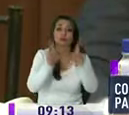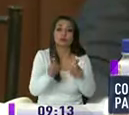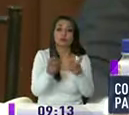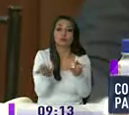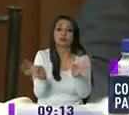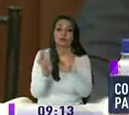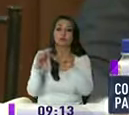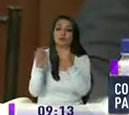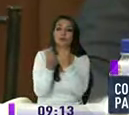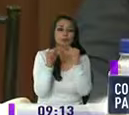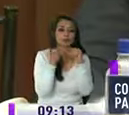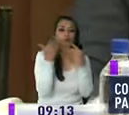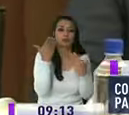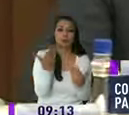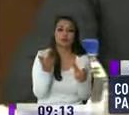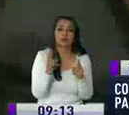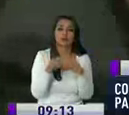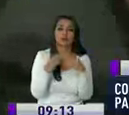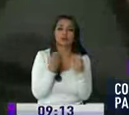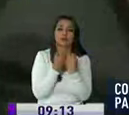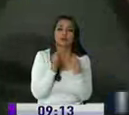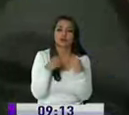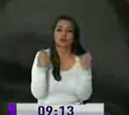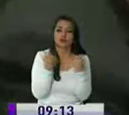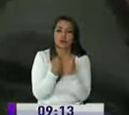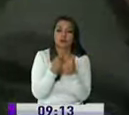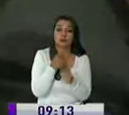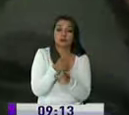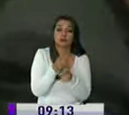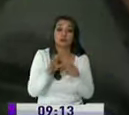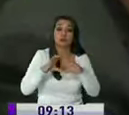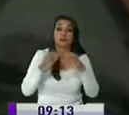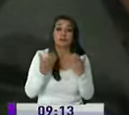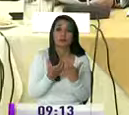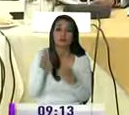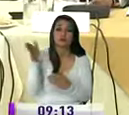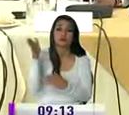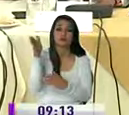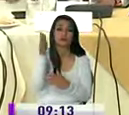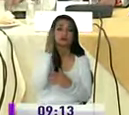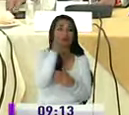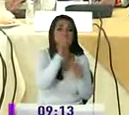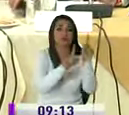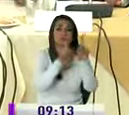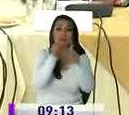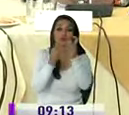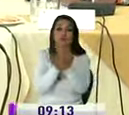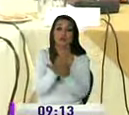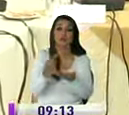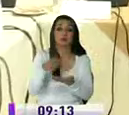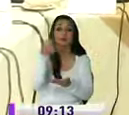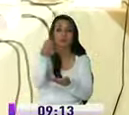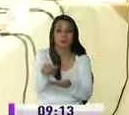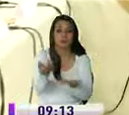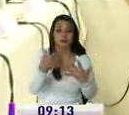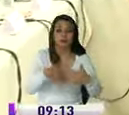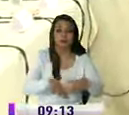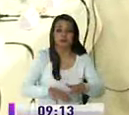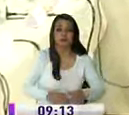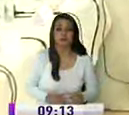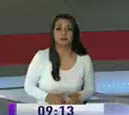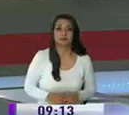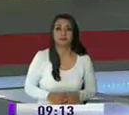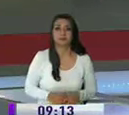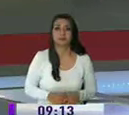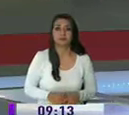legislativas y a las organizaciones sociales para ello la comisión se desplazará a territorio durante la próxima semana informó Javier